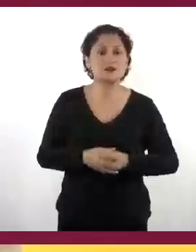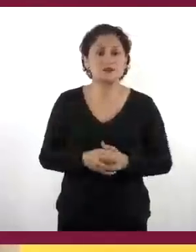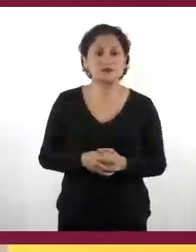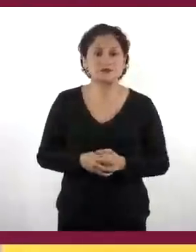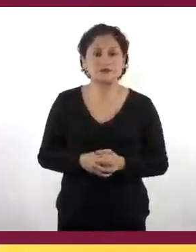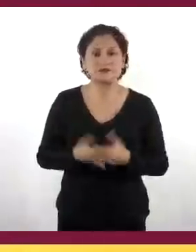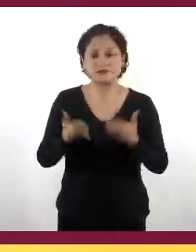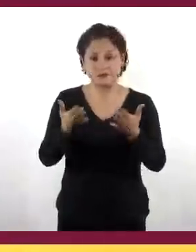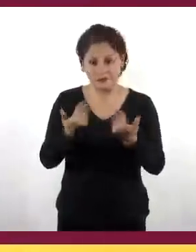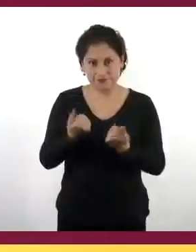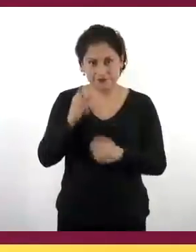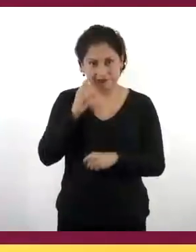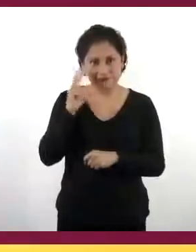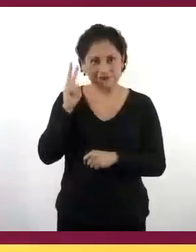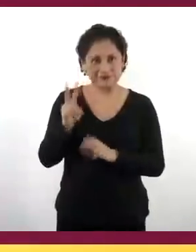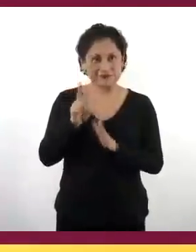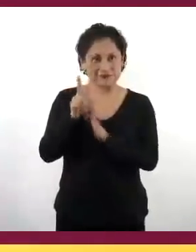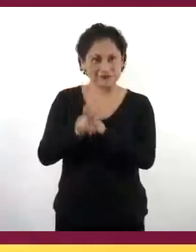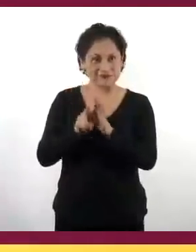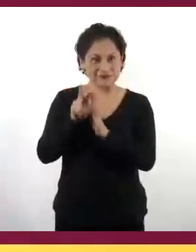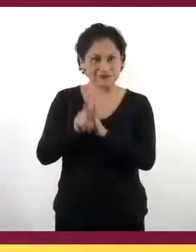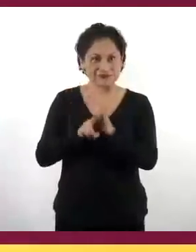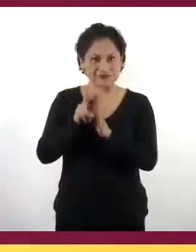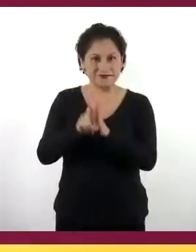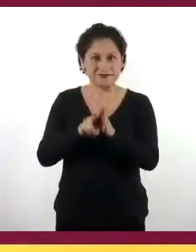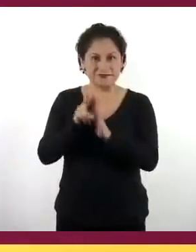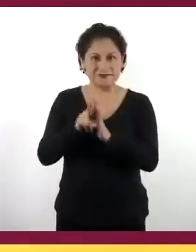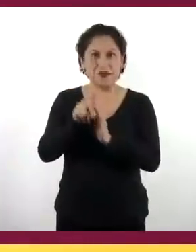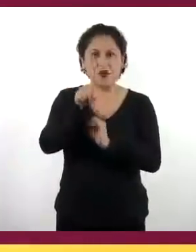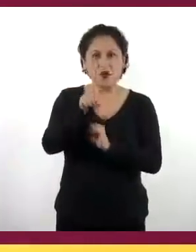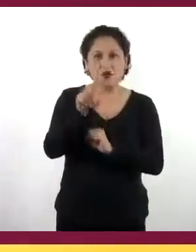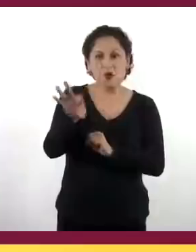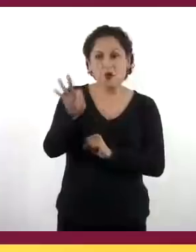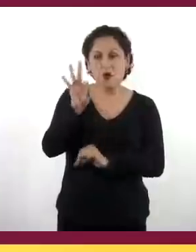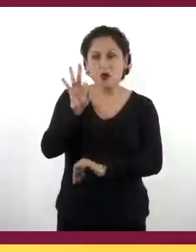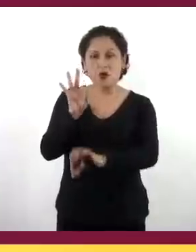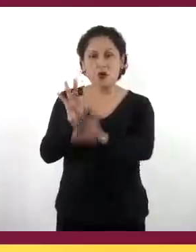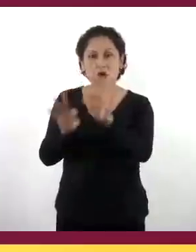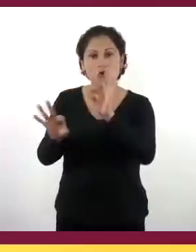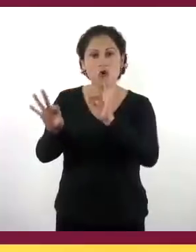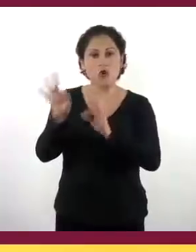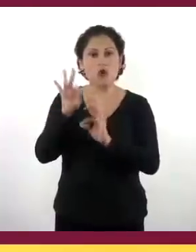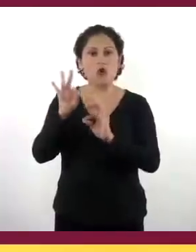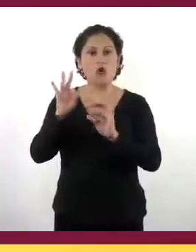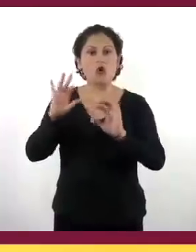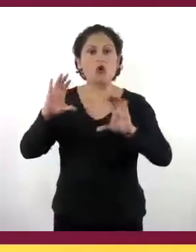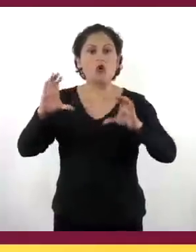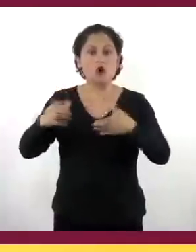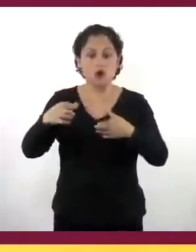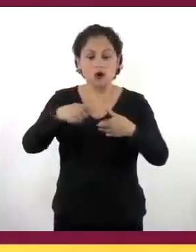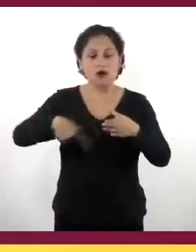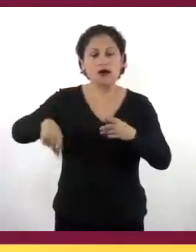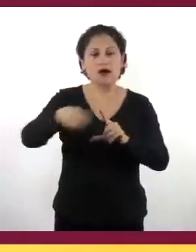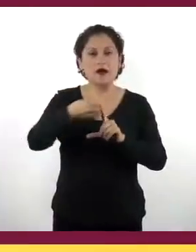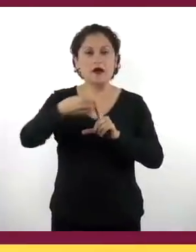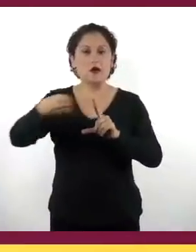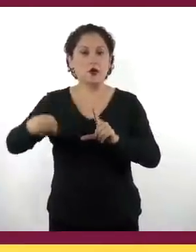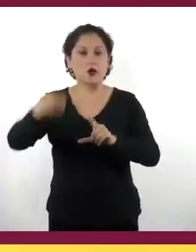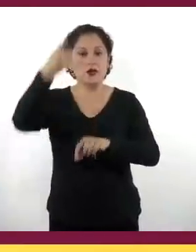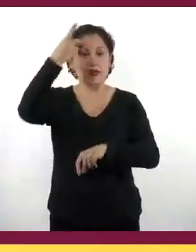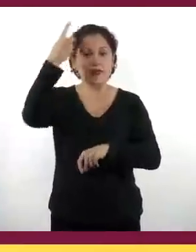Acompáñenos a ver el siguiente fragmento audiovisual para que identifiquen cómo se organizó la posesión de la tierra,